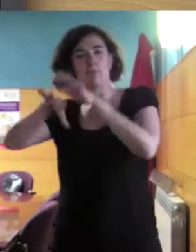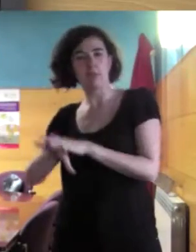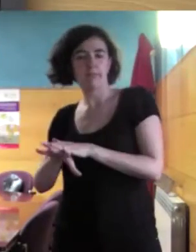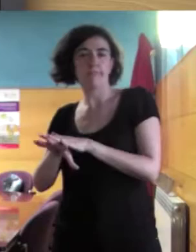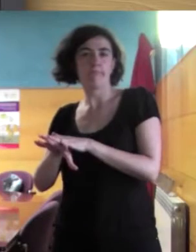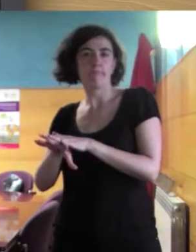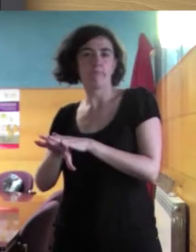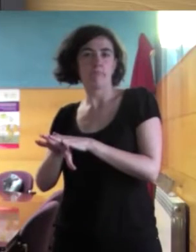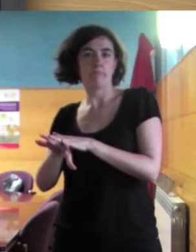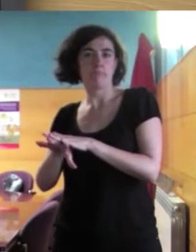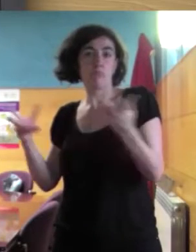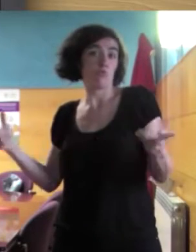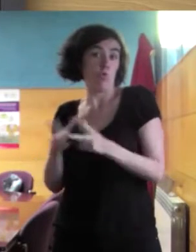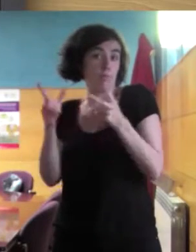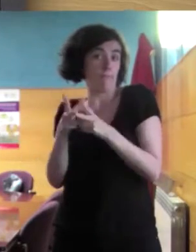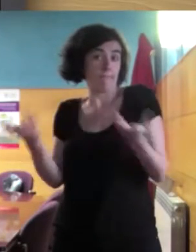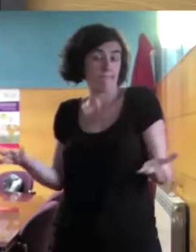en la sociedad, ¿no?